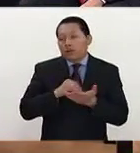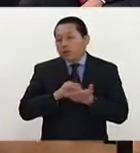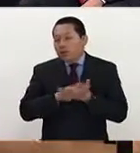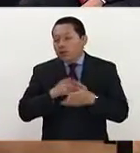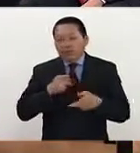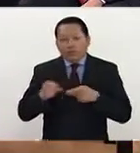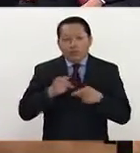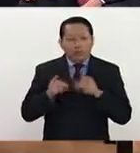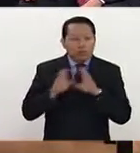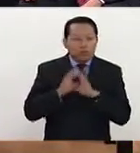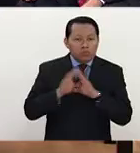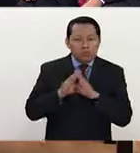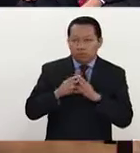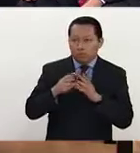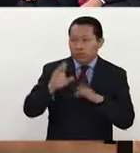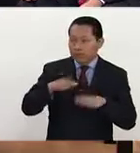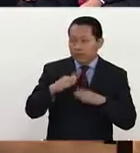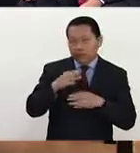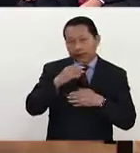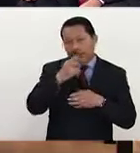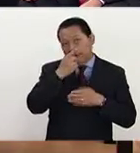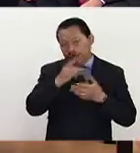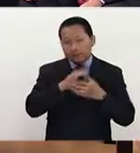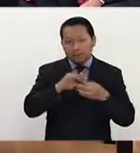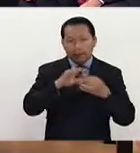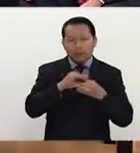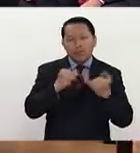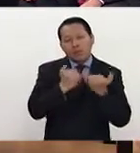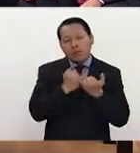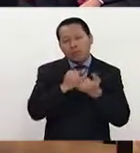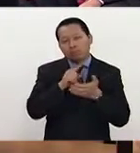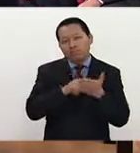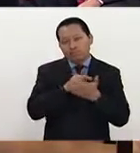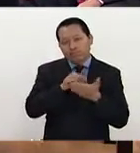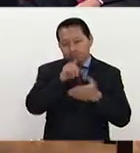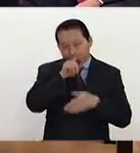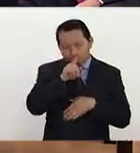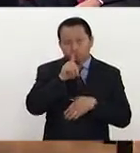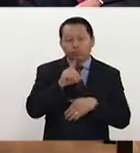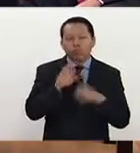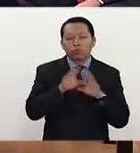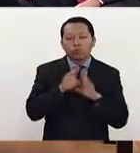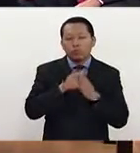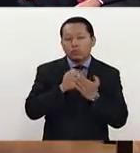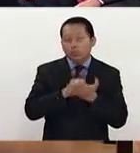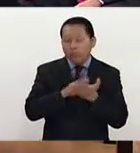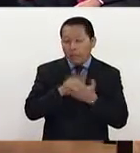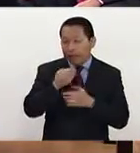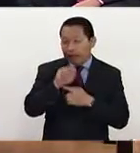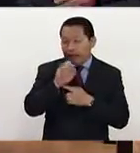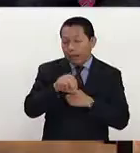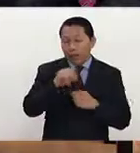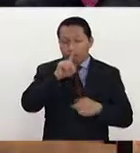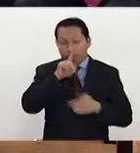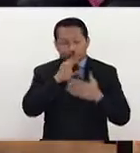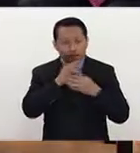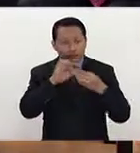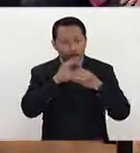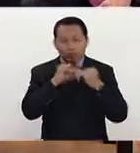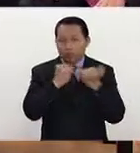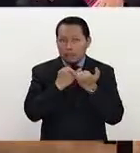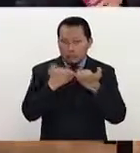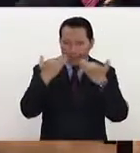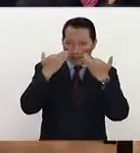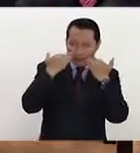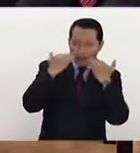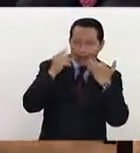preparados, cuenta lo que se dice, pero también cuenta lo que no se dice. Y no se mencionó el Tratado de Libre Comercio de América del Norte. Y hemos visto